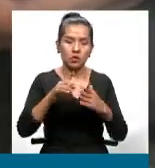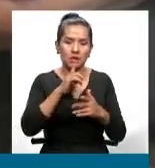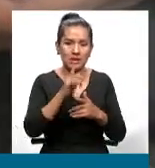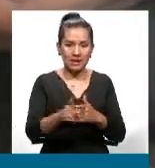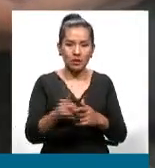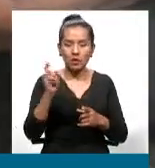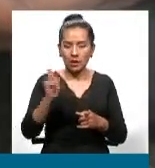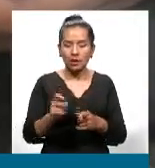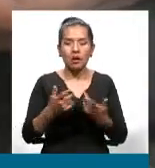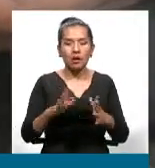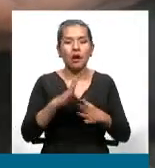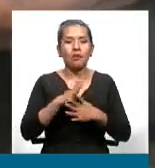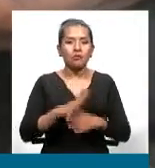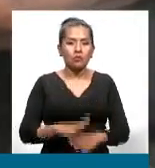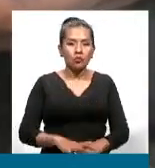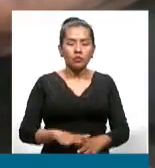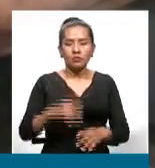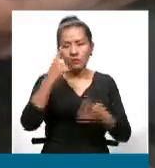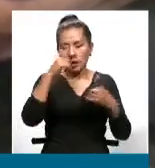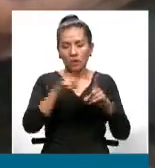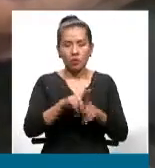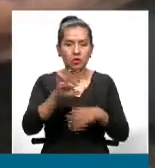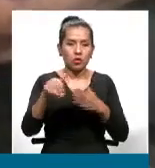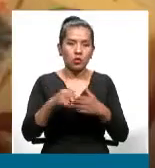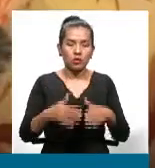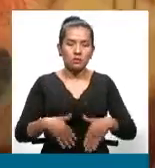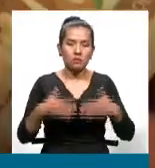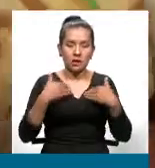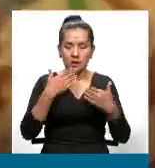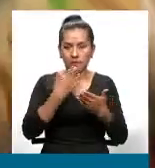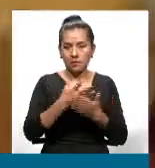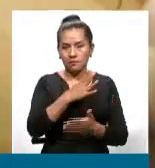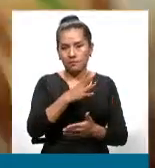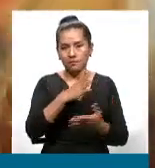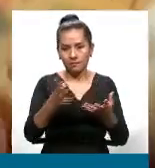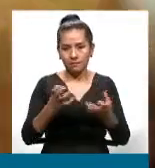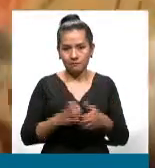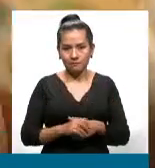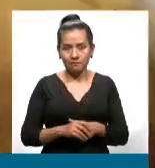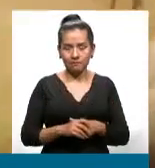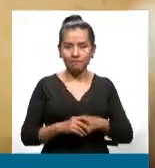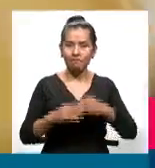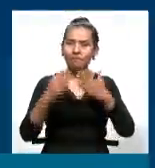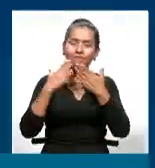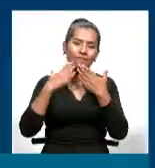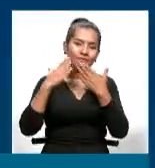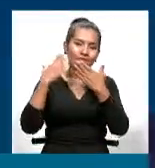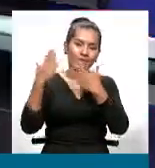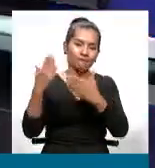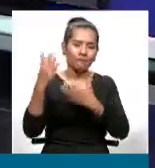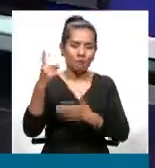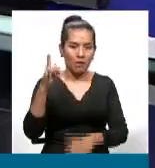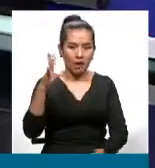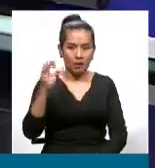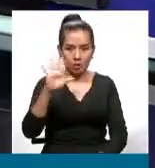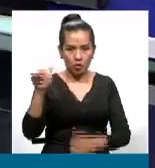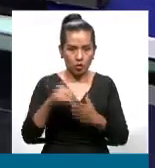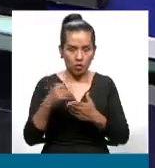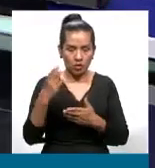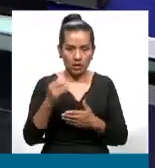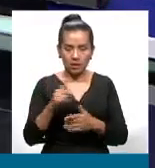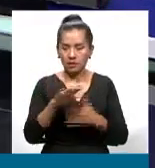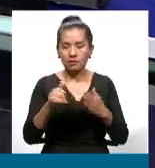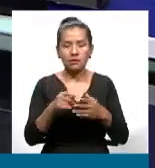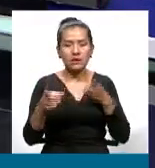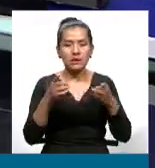tenga certidumbre, en realidad, para poder vivir en el día a día, ¿no? Bien, muchísimas gracias, Pablo Cachaga Herrera,